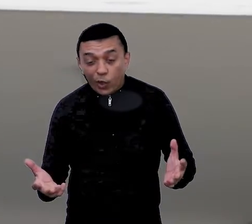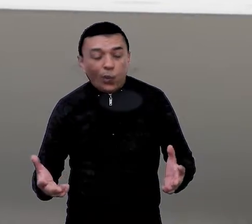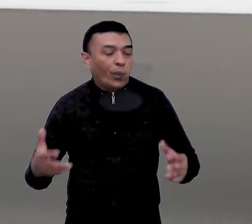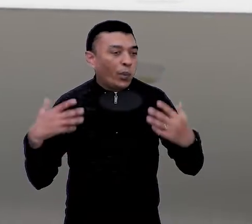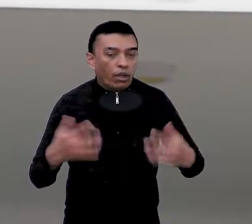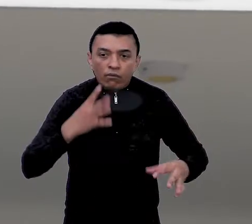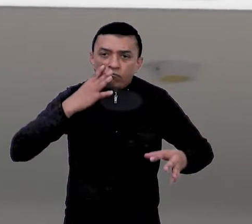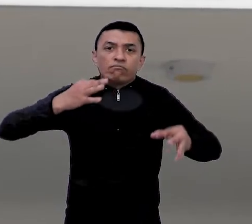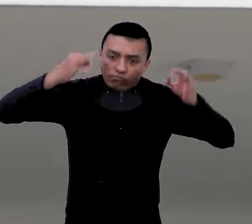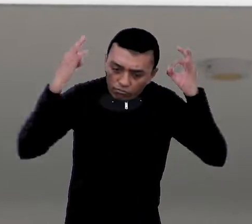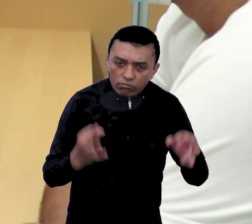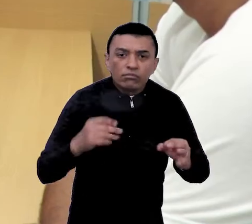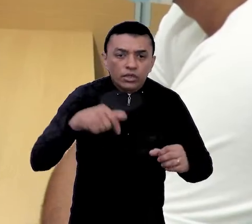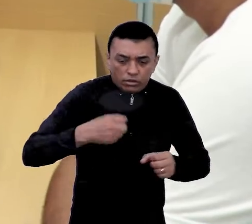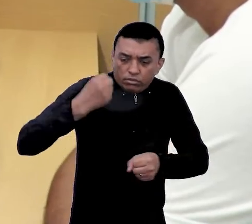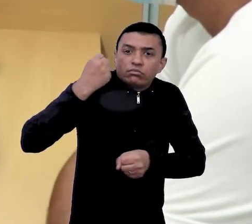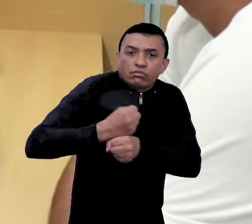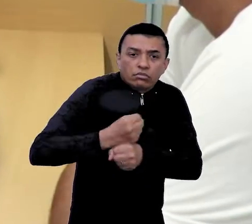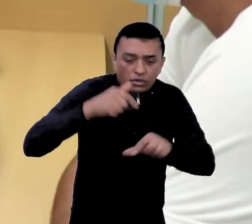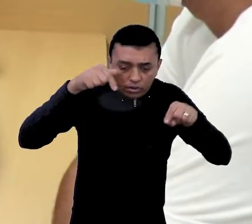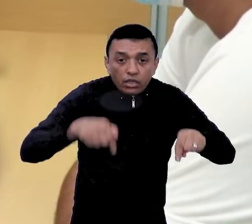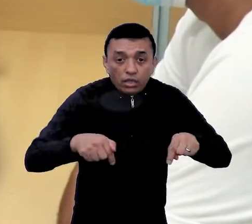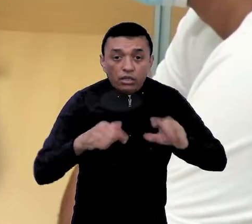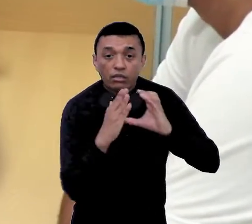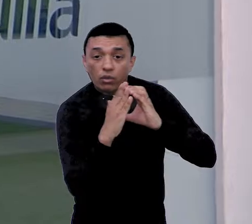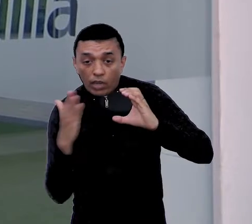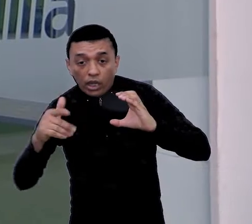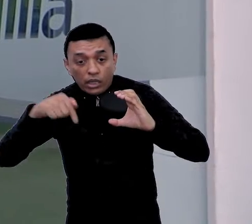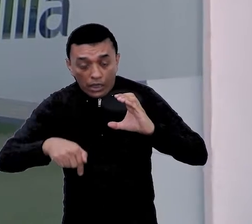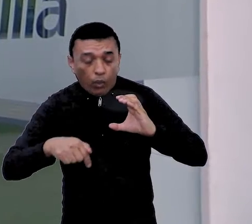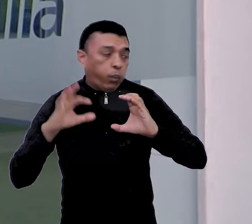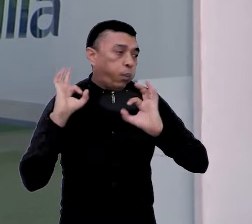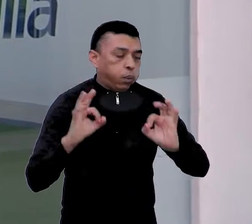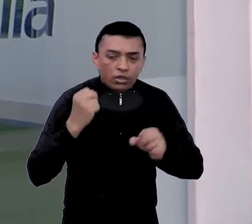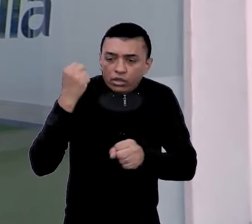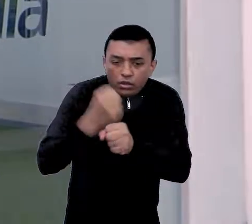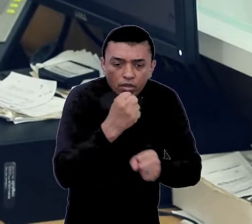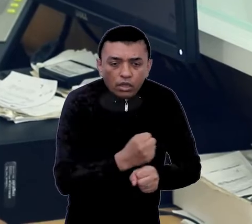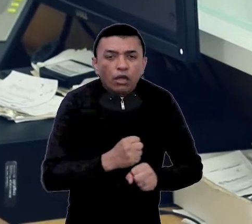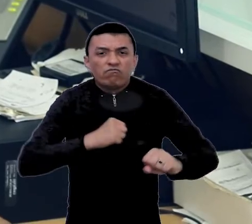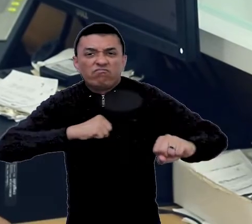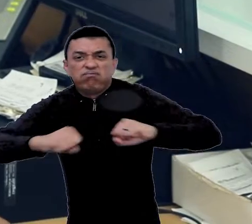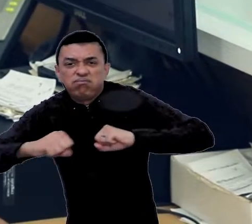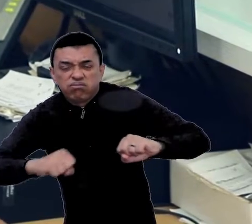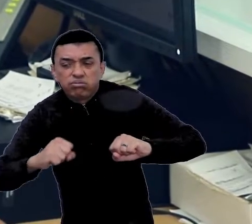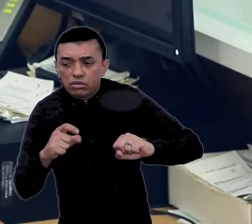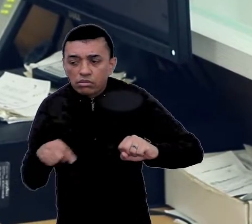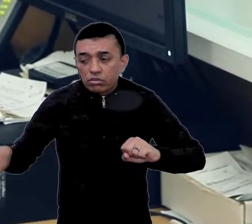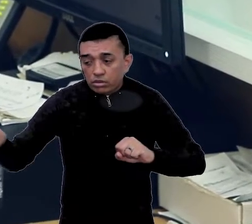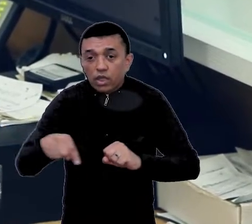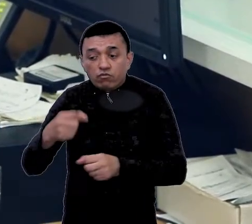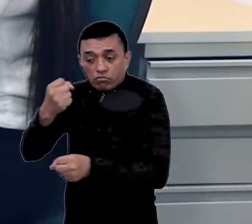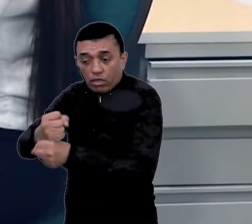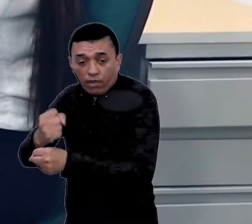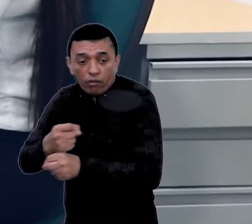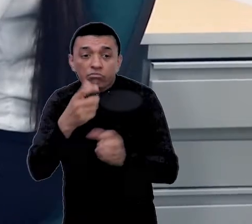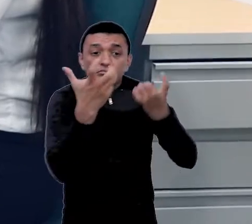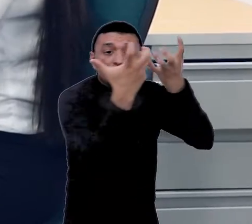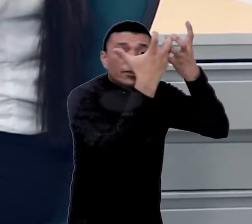Estamos convencidos de la importancia de esta labor para los trabajadores y empleadores que utilizan nuestros servicios.